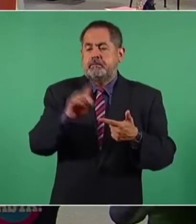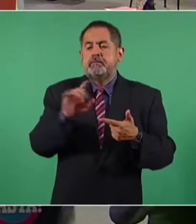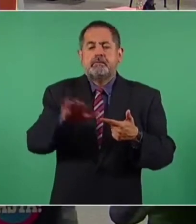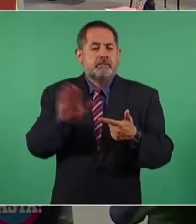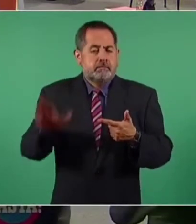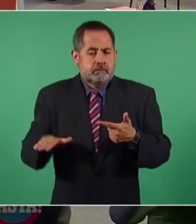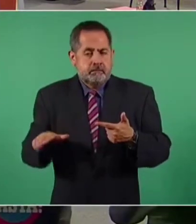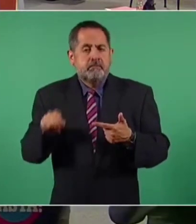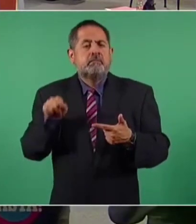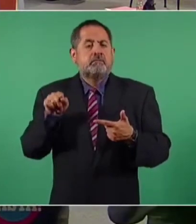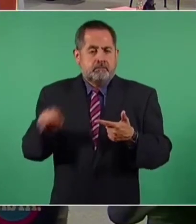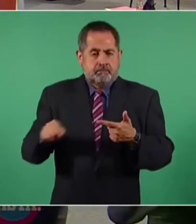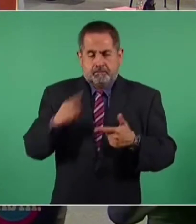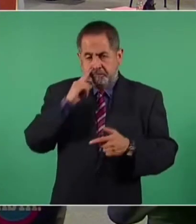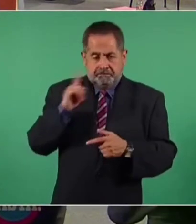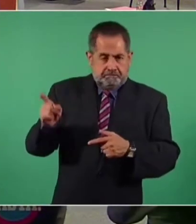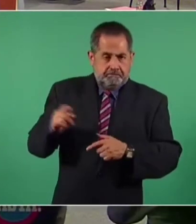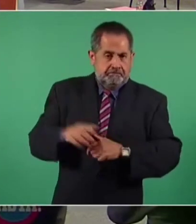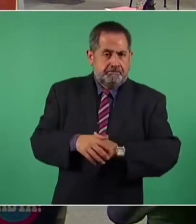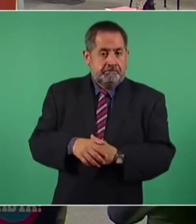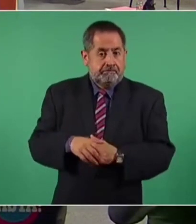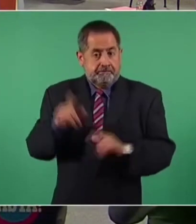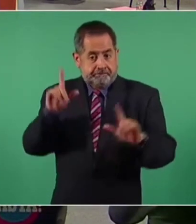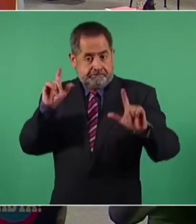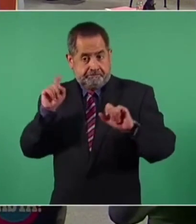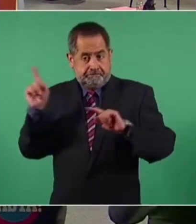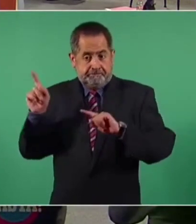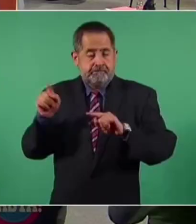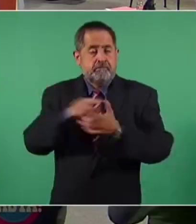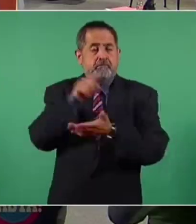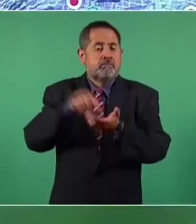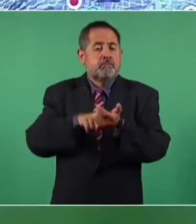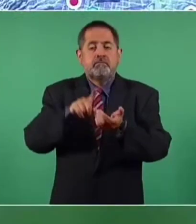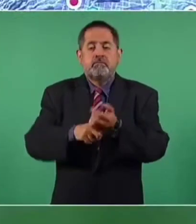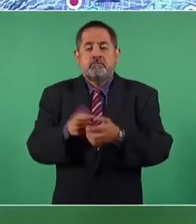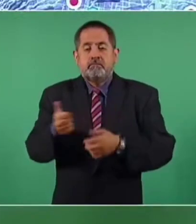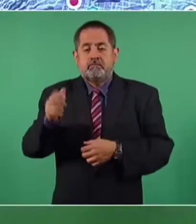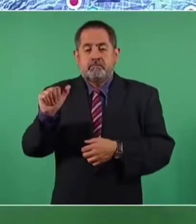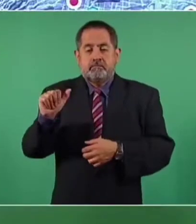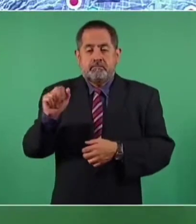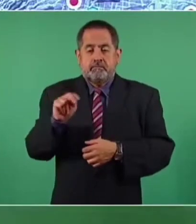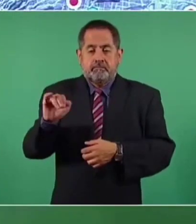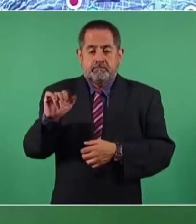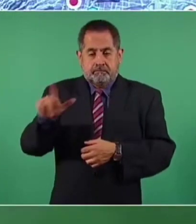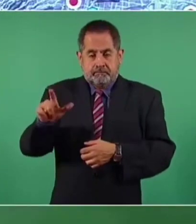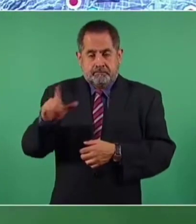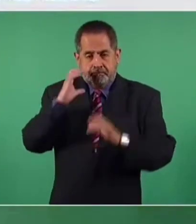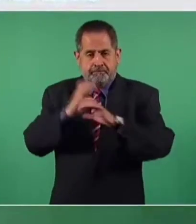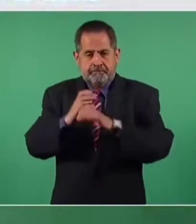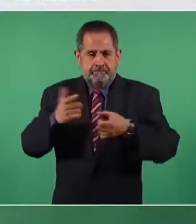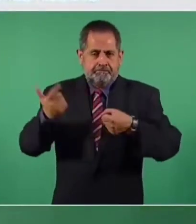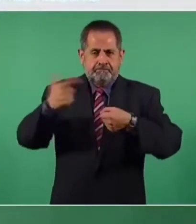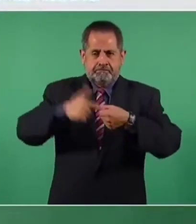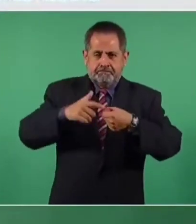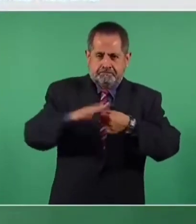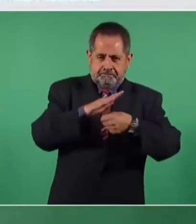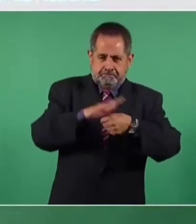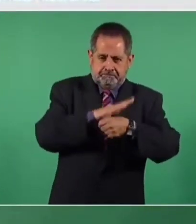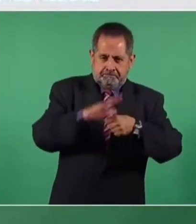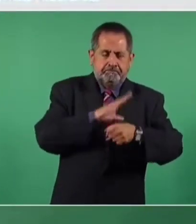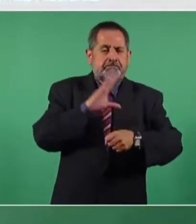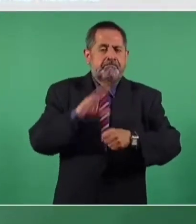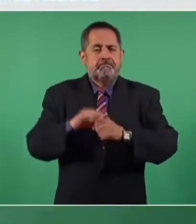imagen de la terminal de Añil, donde cargamos nuestras camionetas. La que sigue, por favor.